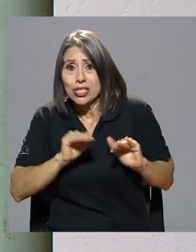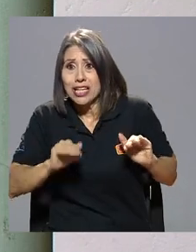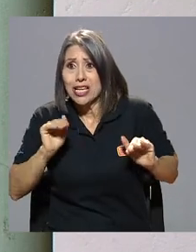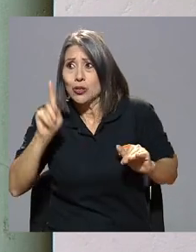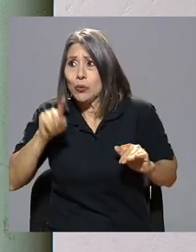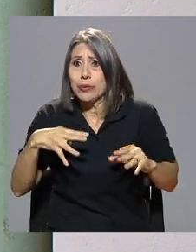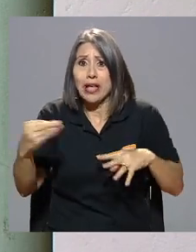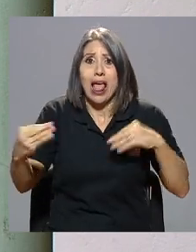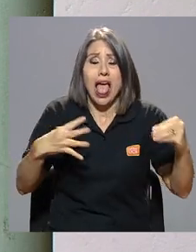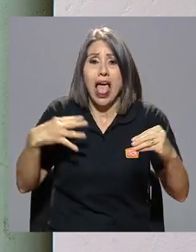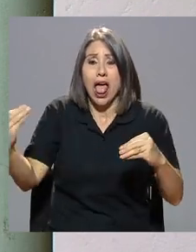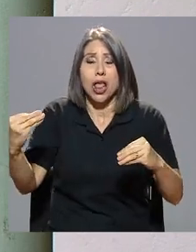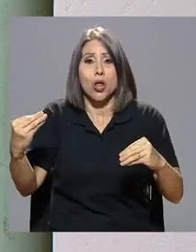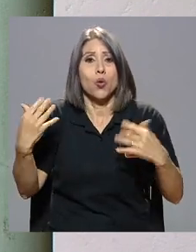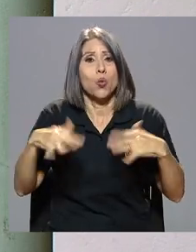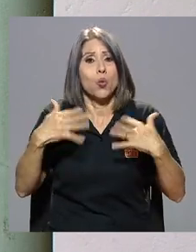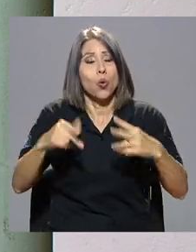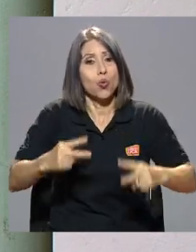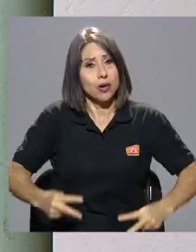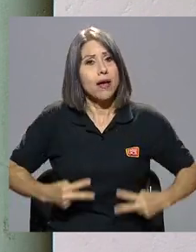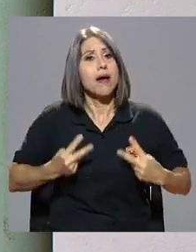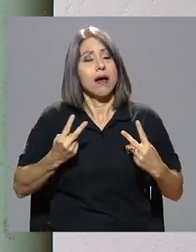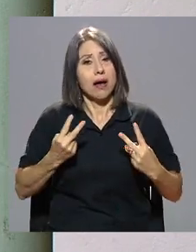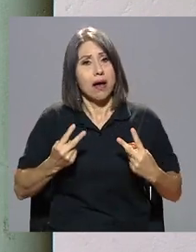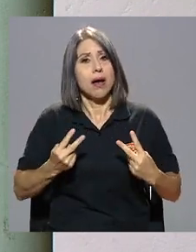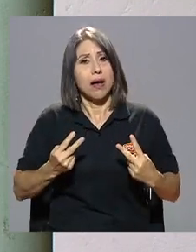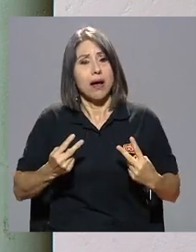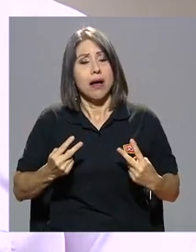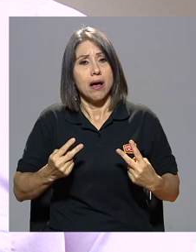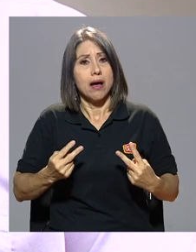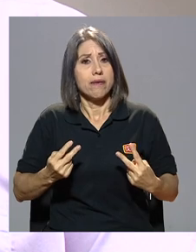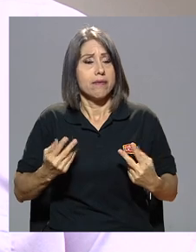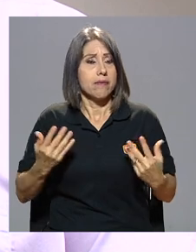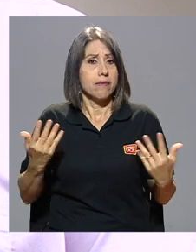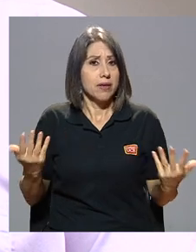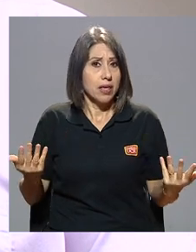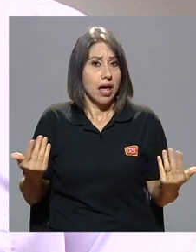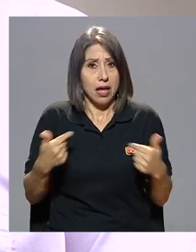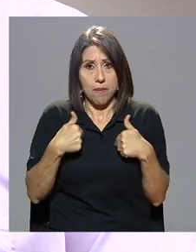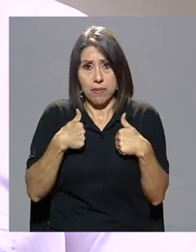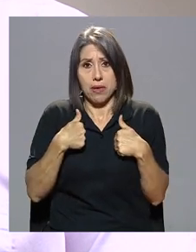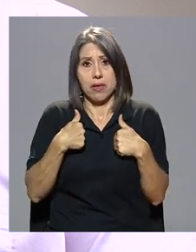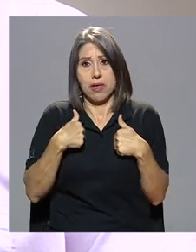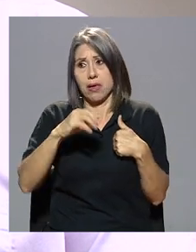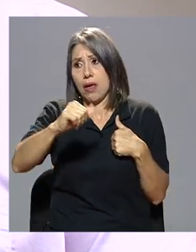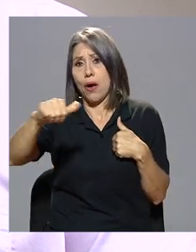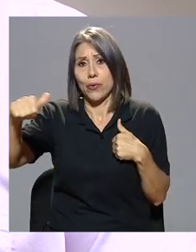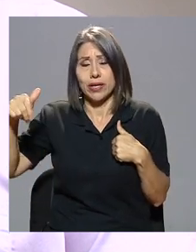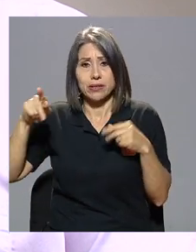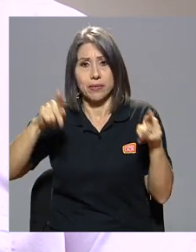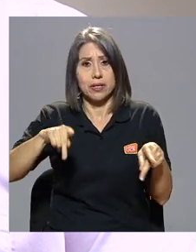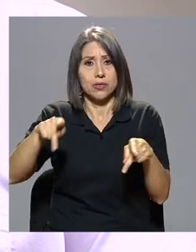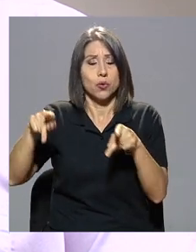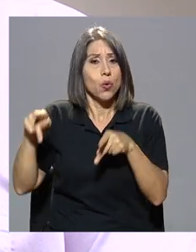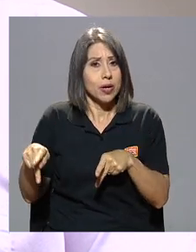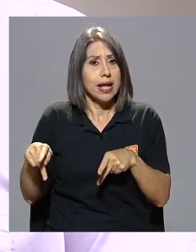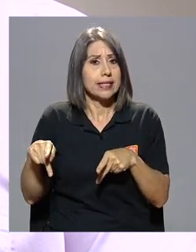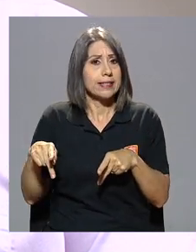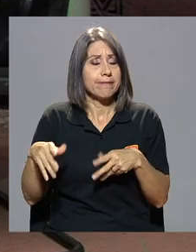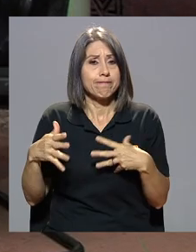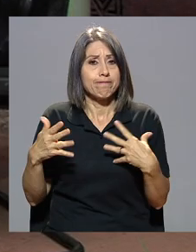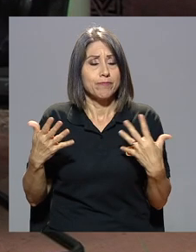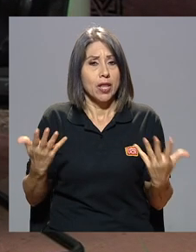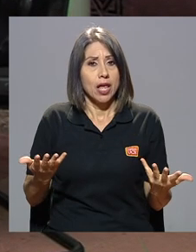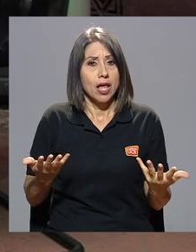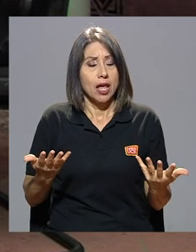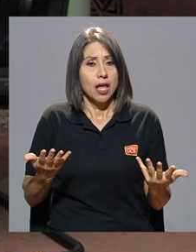manifestación. Fue una vida que nos llevó a, bueno, a mí y a otras personas.